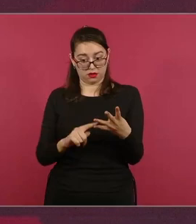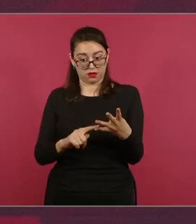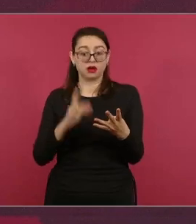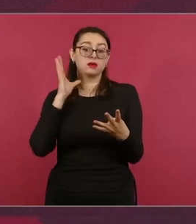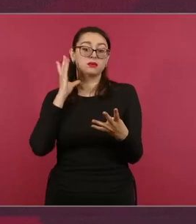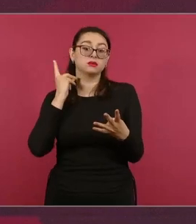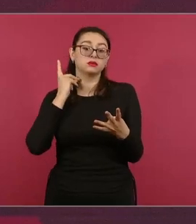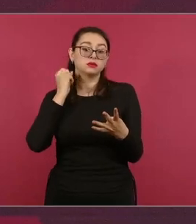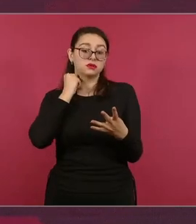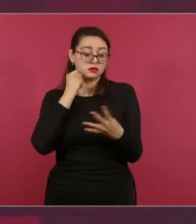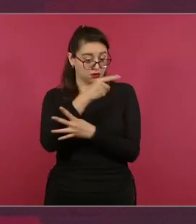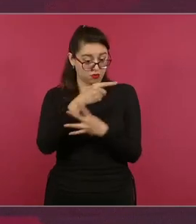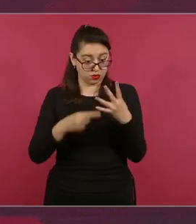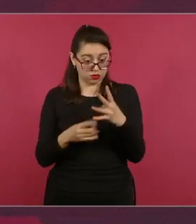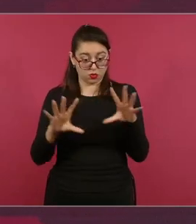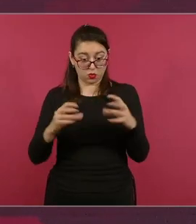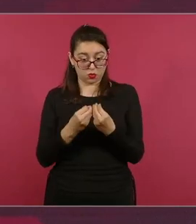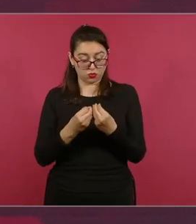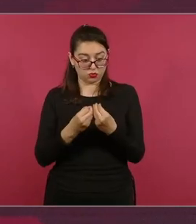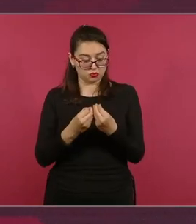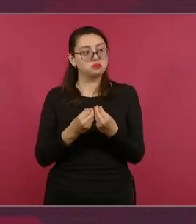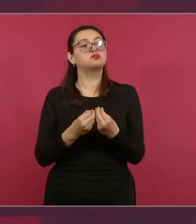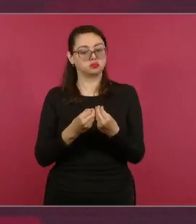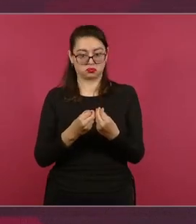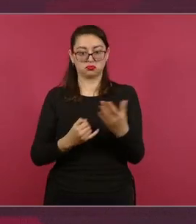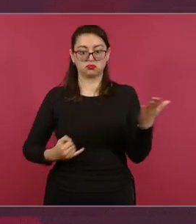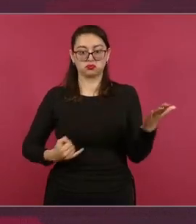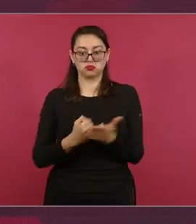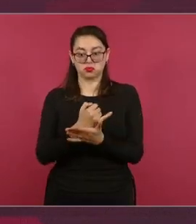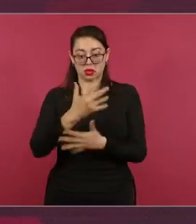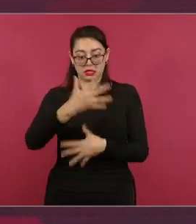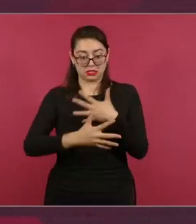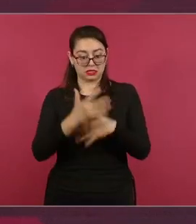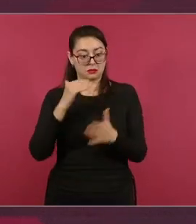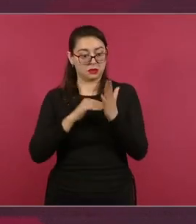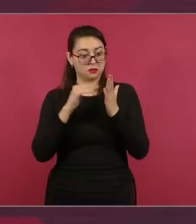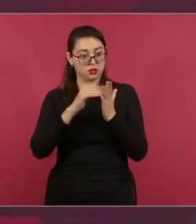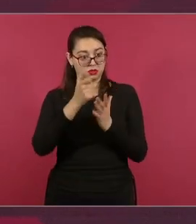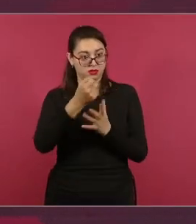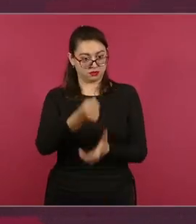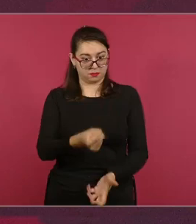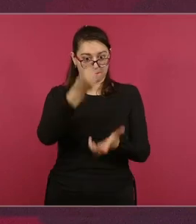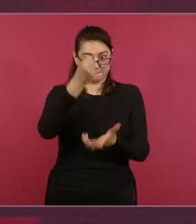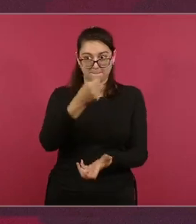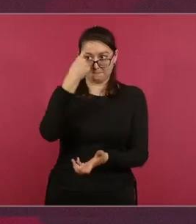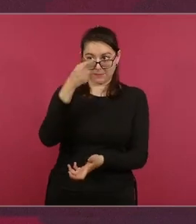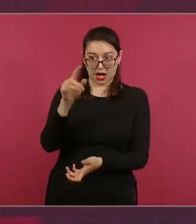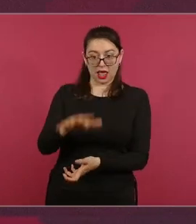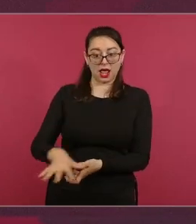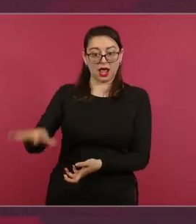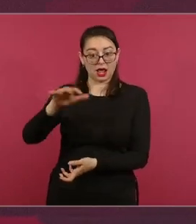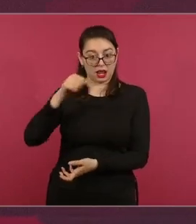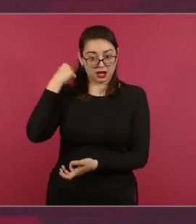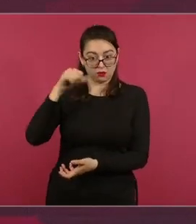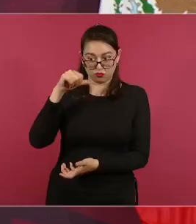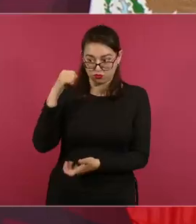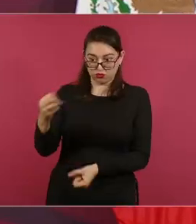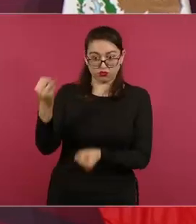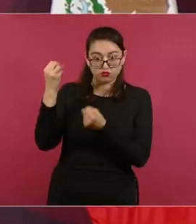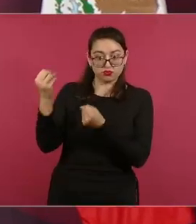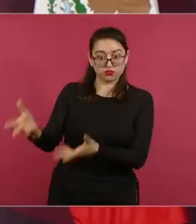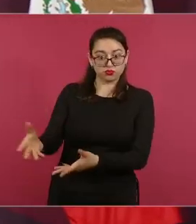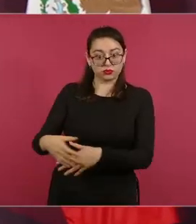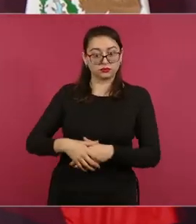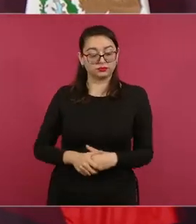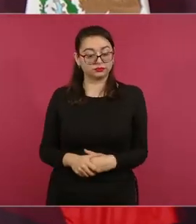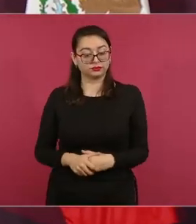gente de Acapulco. Bueno, esa es una, otra. Tienen